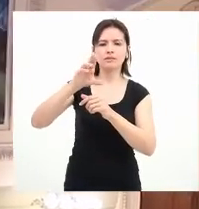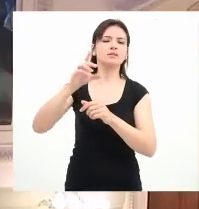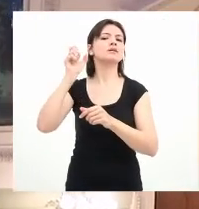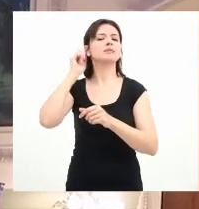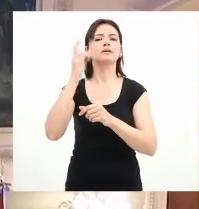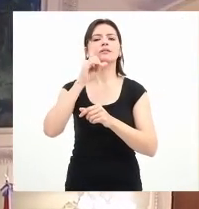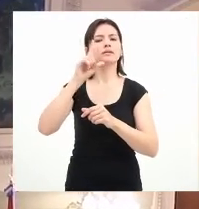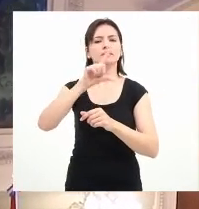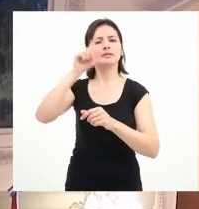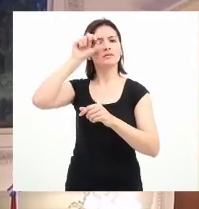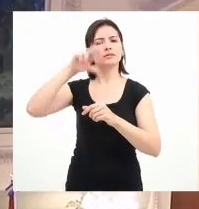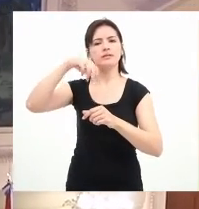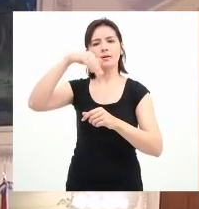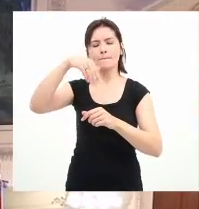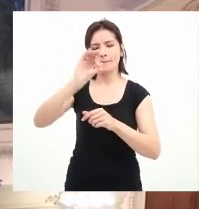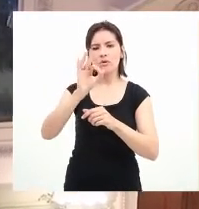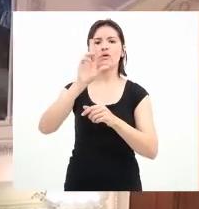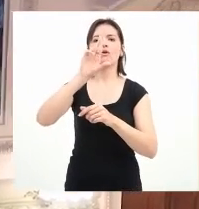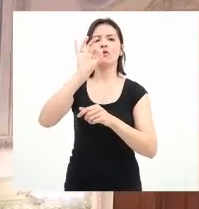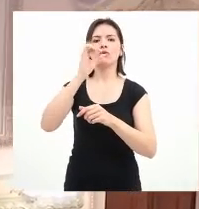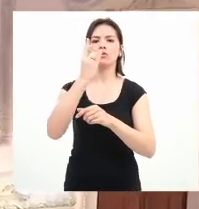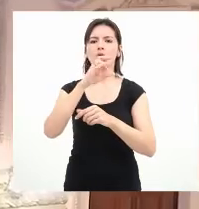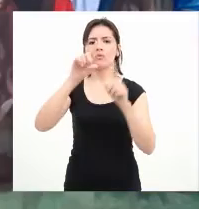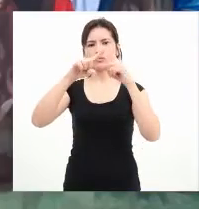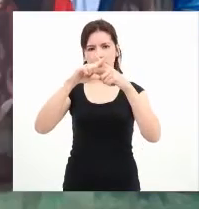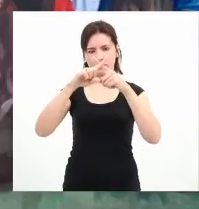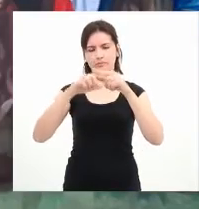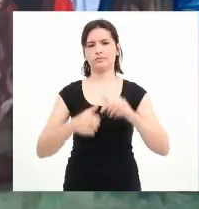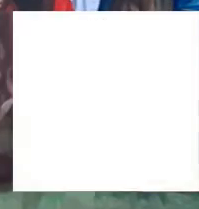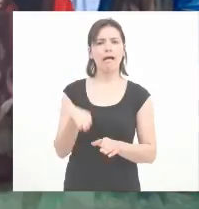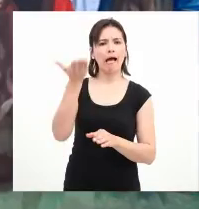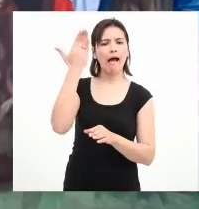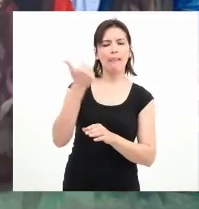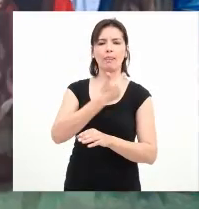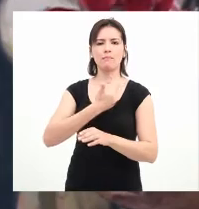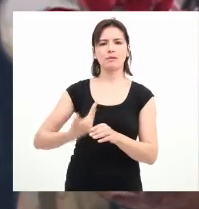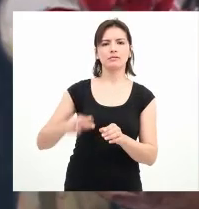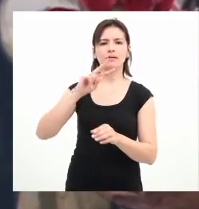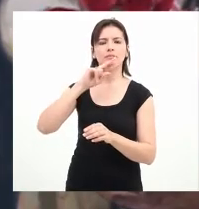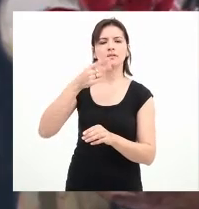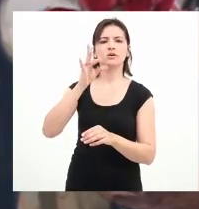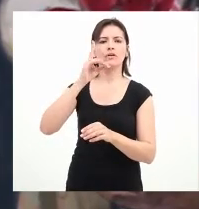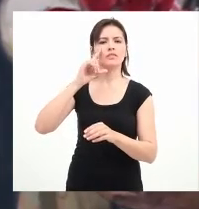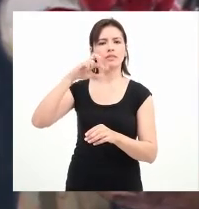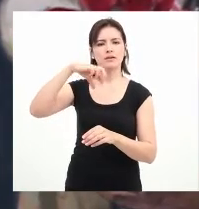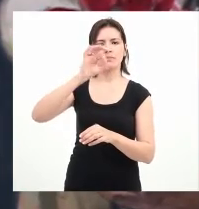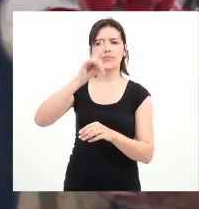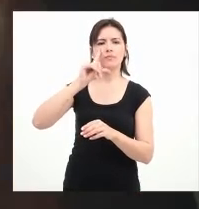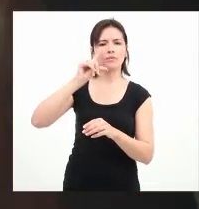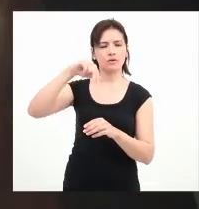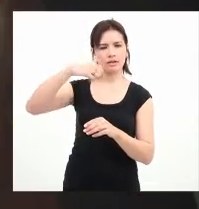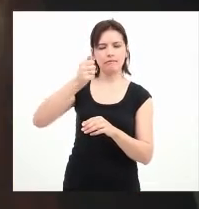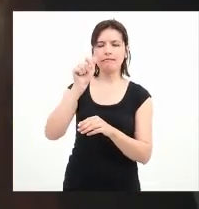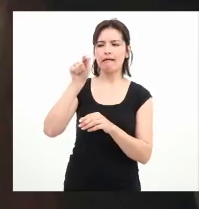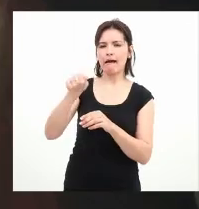sesionan los diputados y diputadas de la provincia, se puede apreciar la obra La Constitución Guía al Pueblo, del reconocido artista Guillermo Rux,